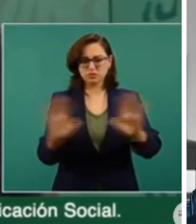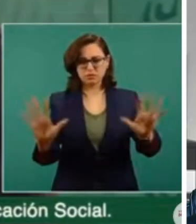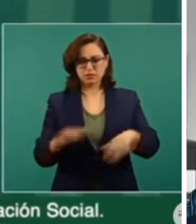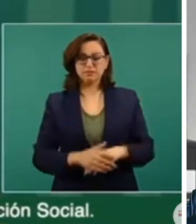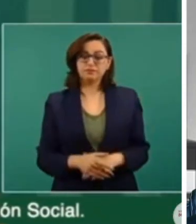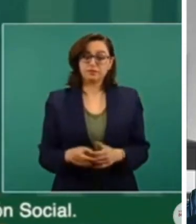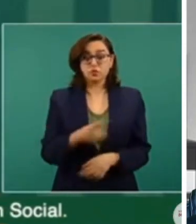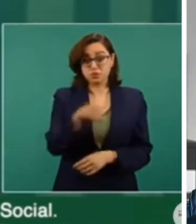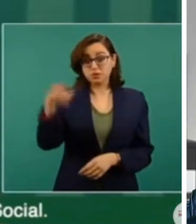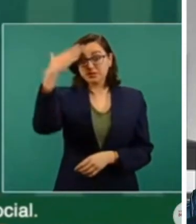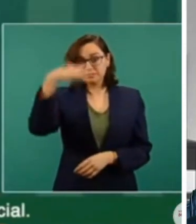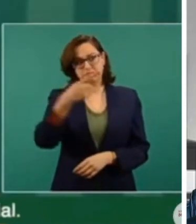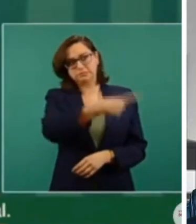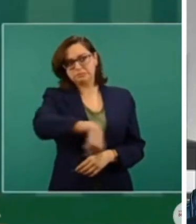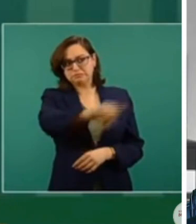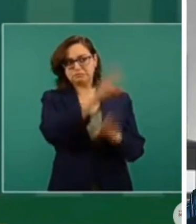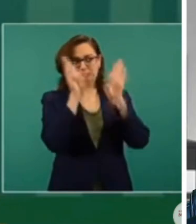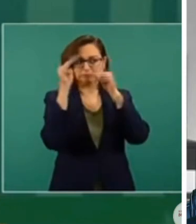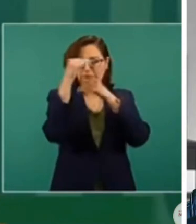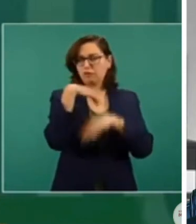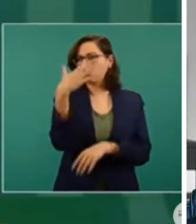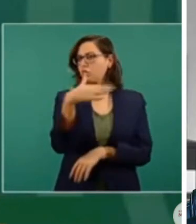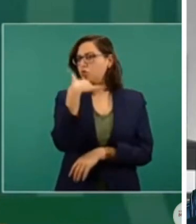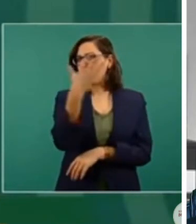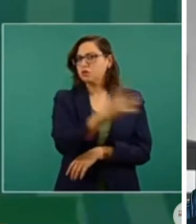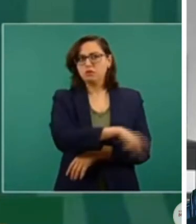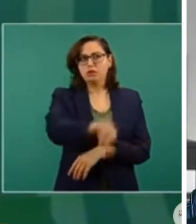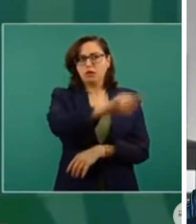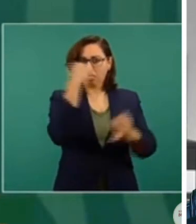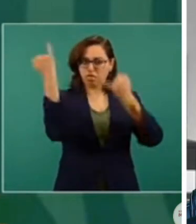corruptos. Entonces, que explique